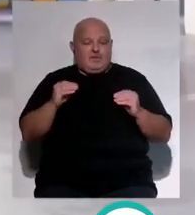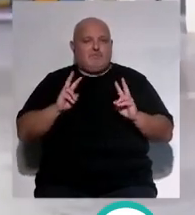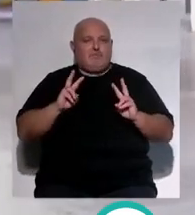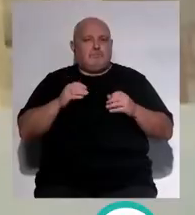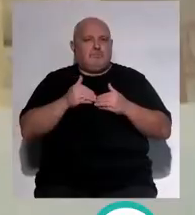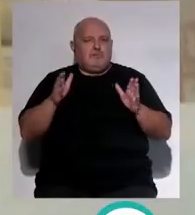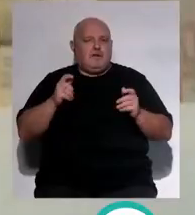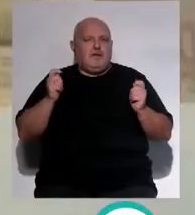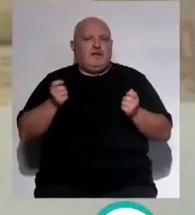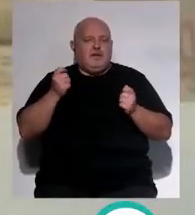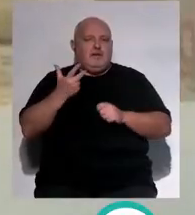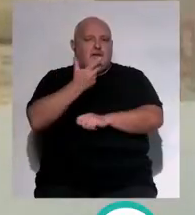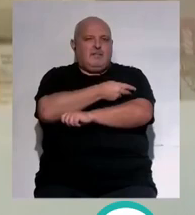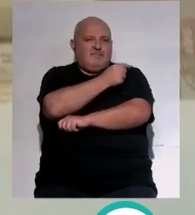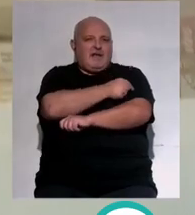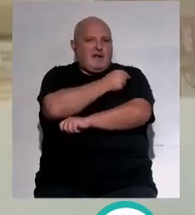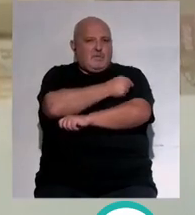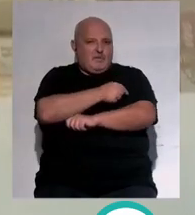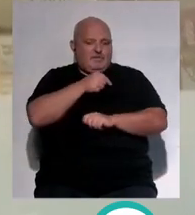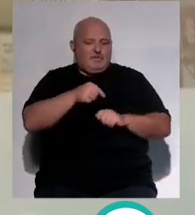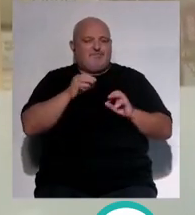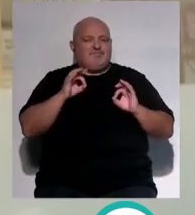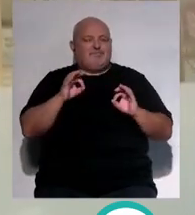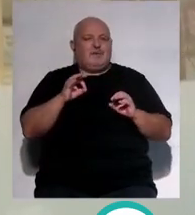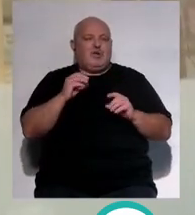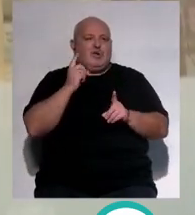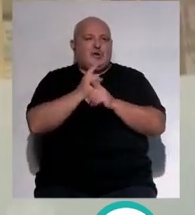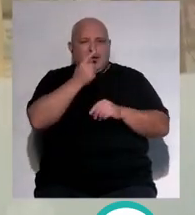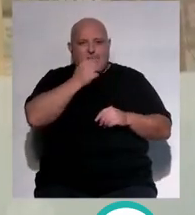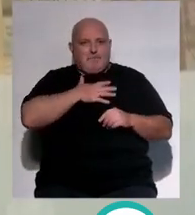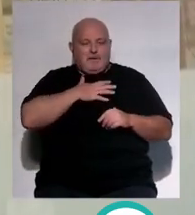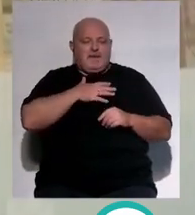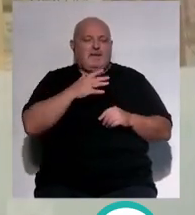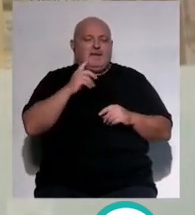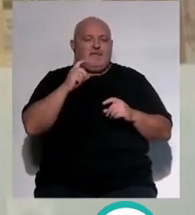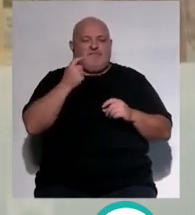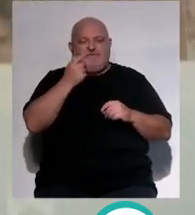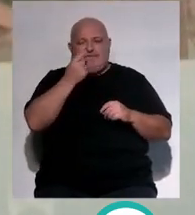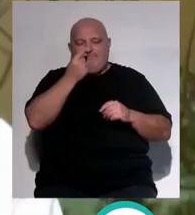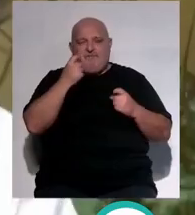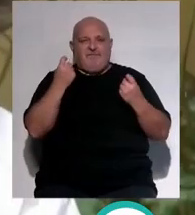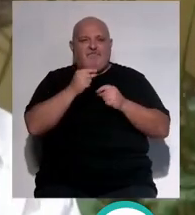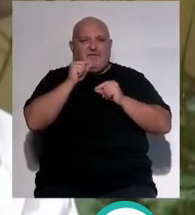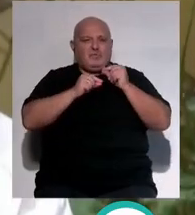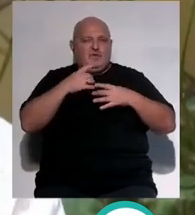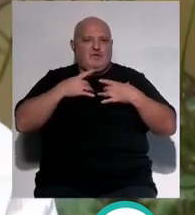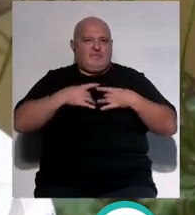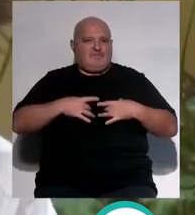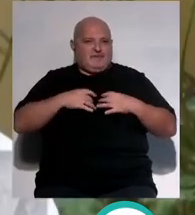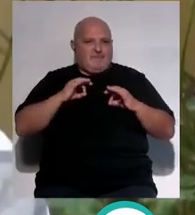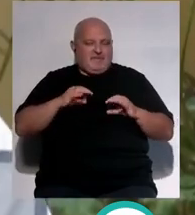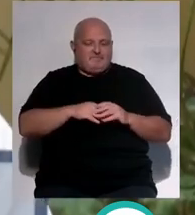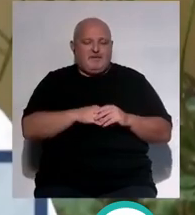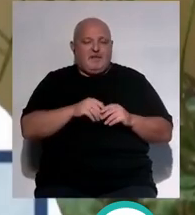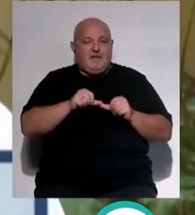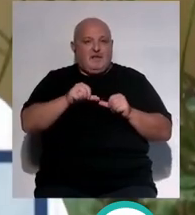inicia campañas de inmunización en esta época, entre ellas contra la gripe y el virus respiratorio sincitial. Estamos hablando